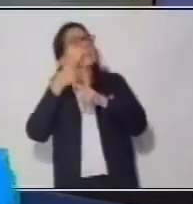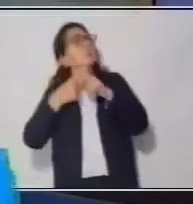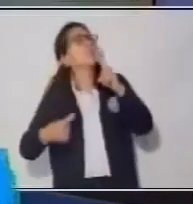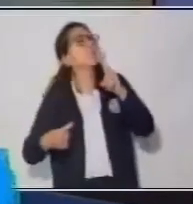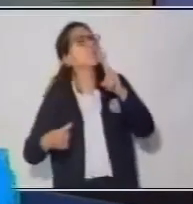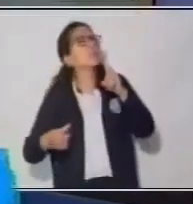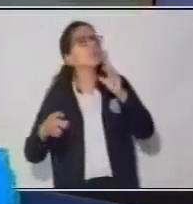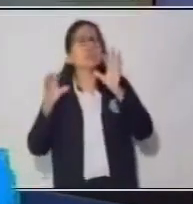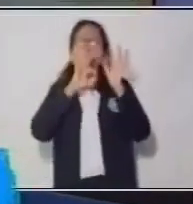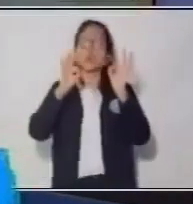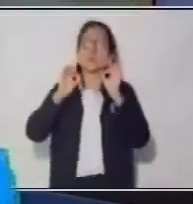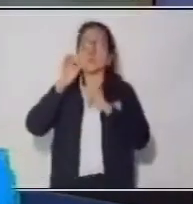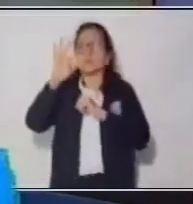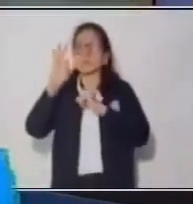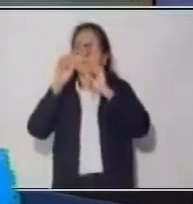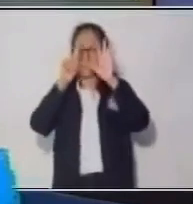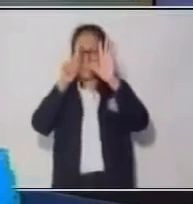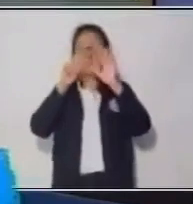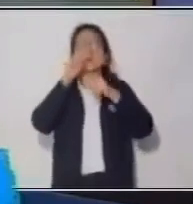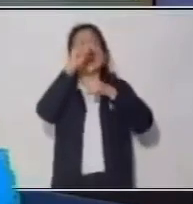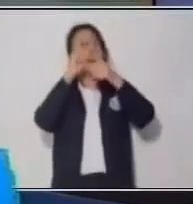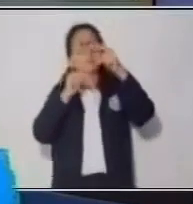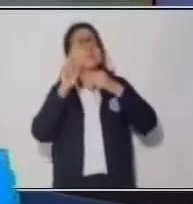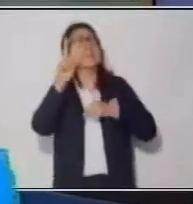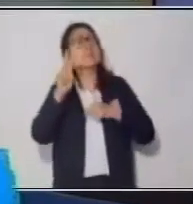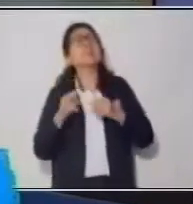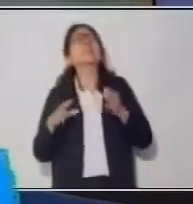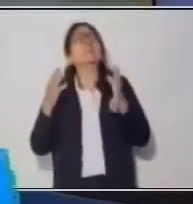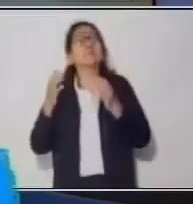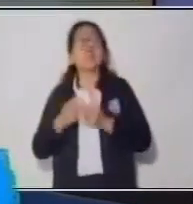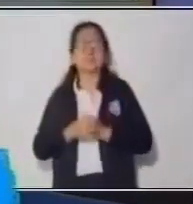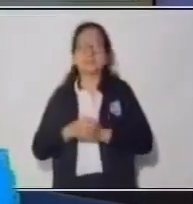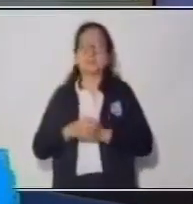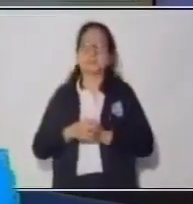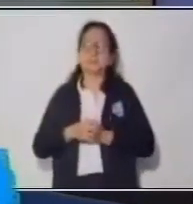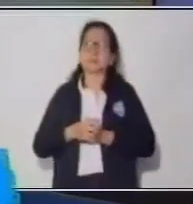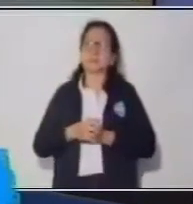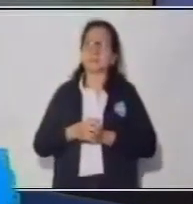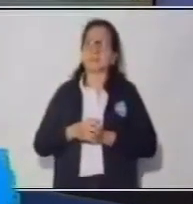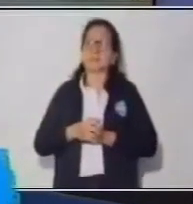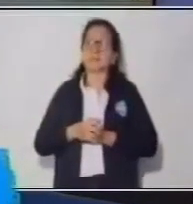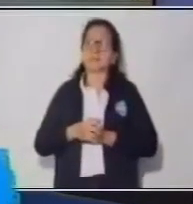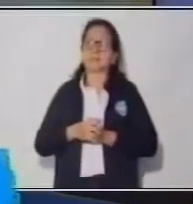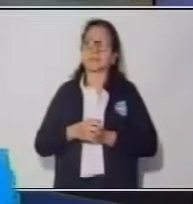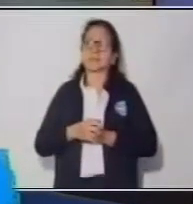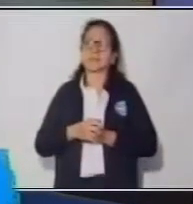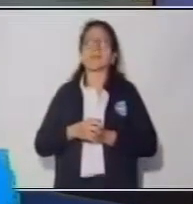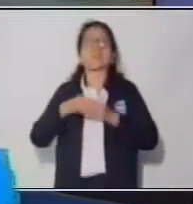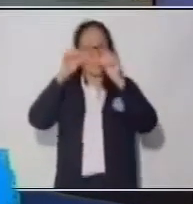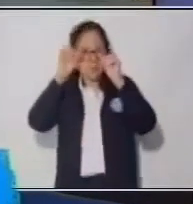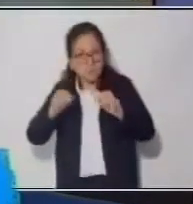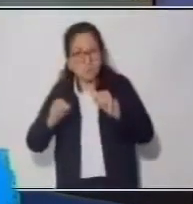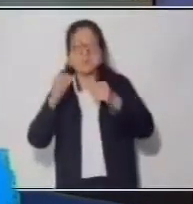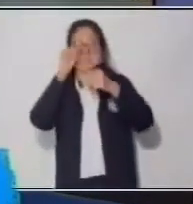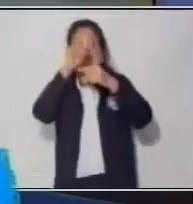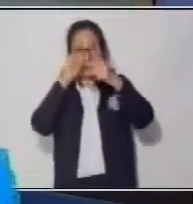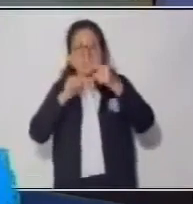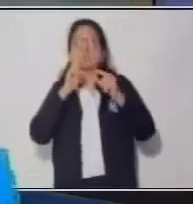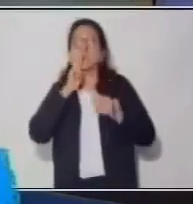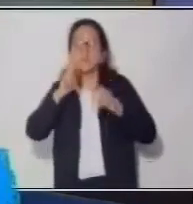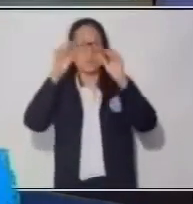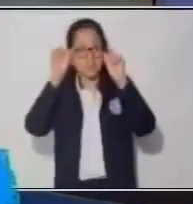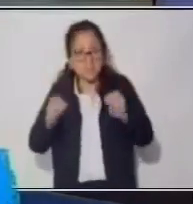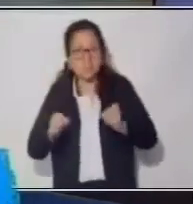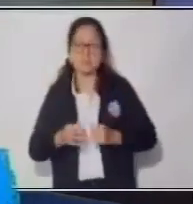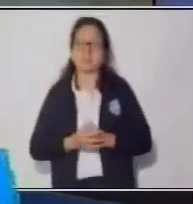bien 36 dividido 2. Muy bien, es divisible. Para ello, vamos